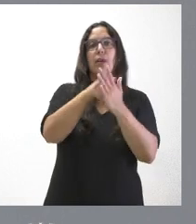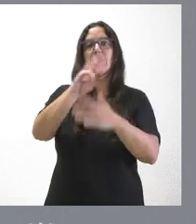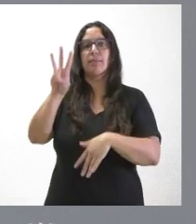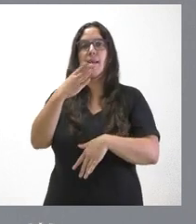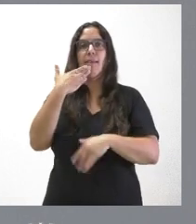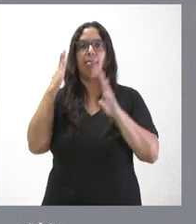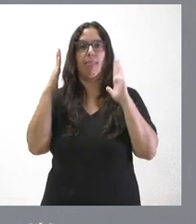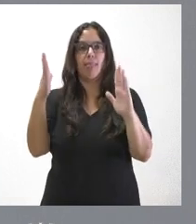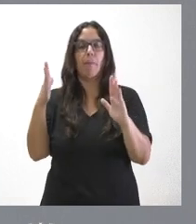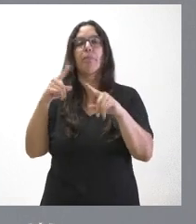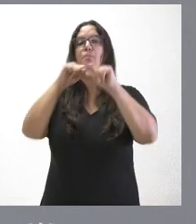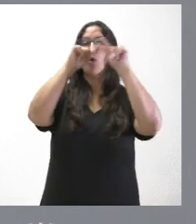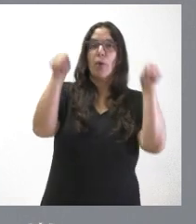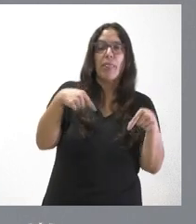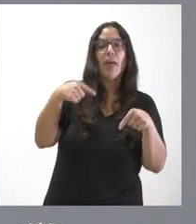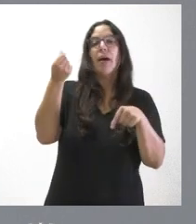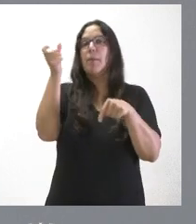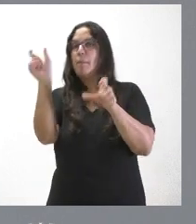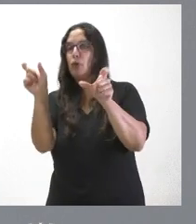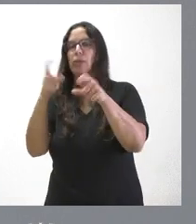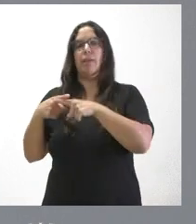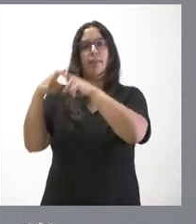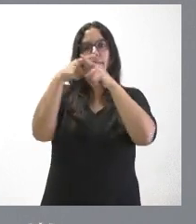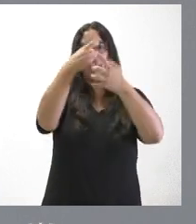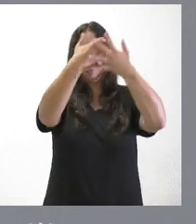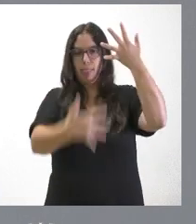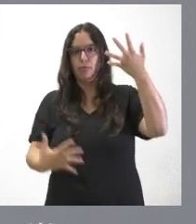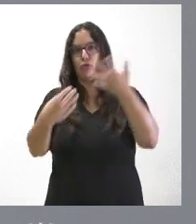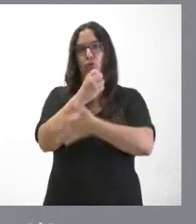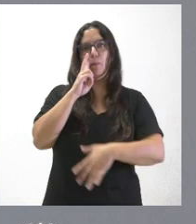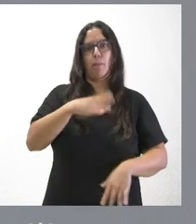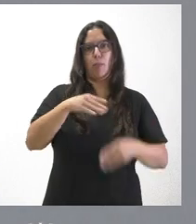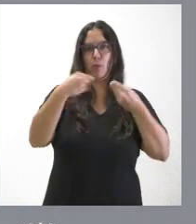por provincias como por el importe de la financiación correspondiente.